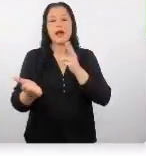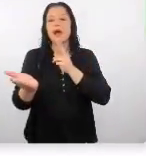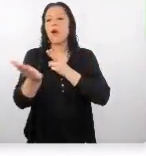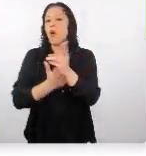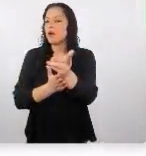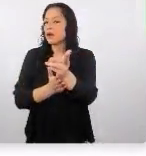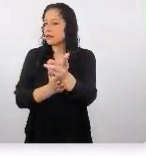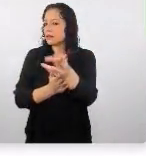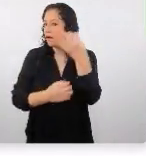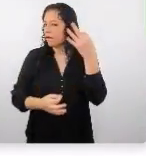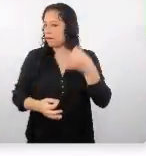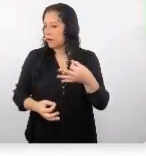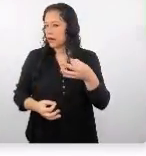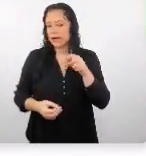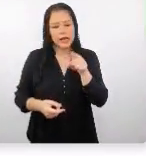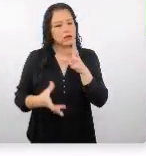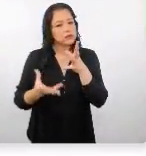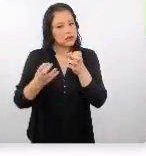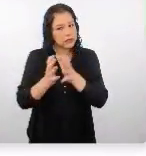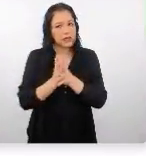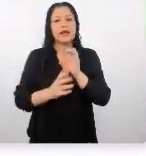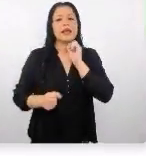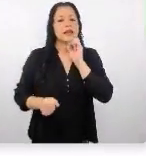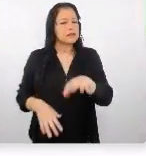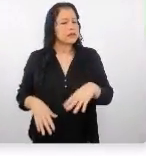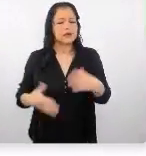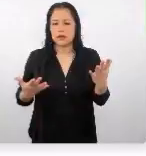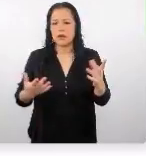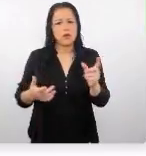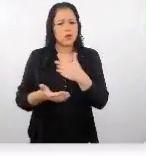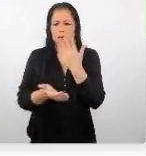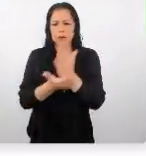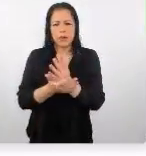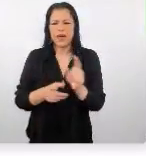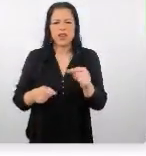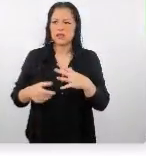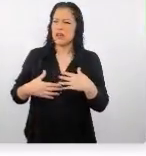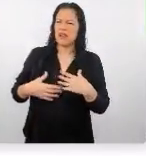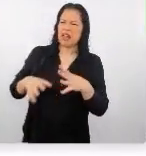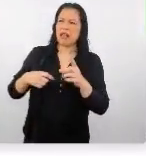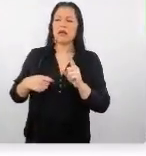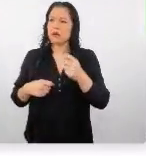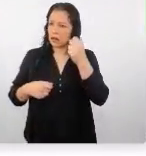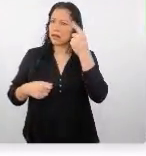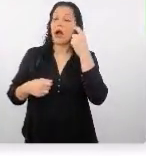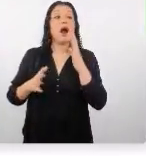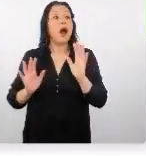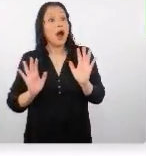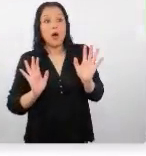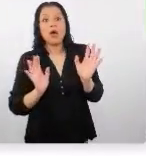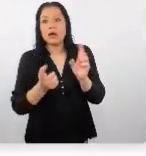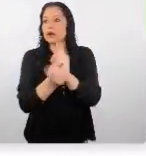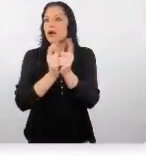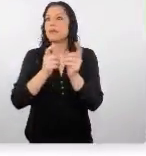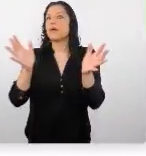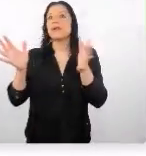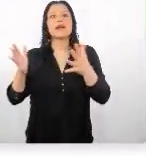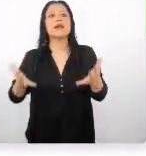bueno hablar con ellos con la verdad como les estoy diciendo decírselos no hay ningún problema ellos les van a comprender si son situaciones cambio climático